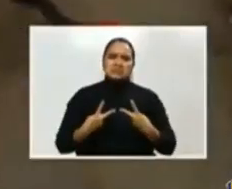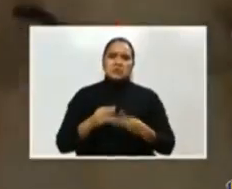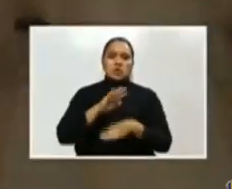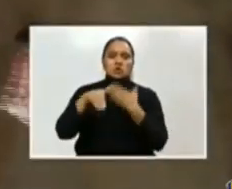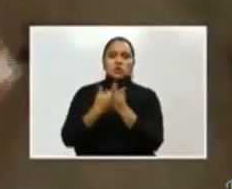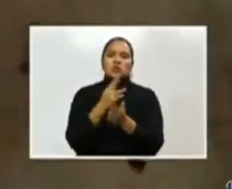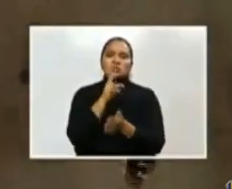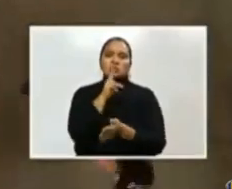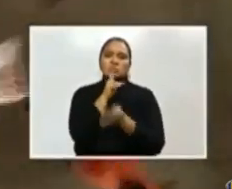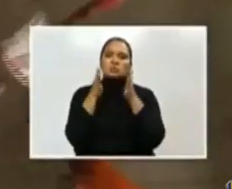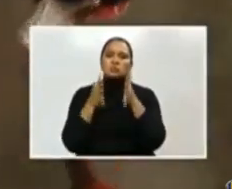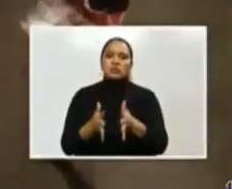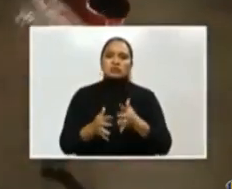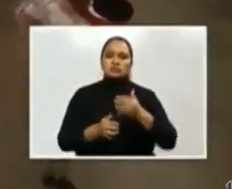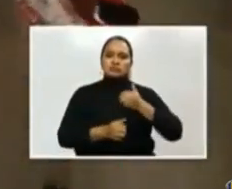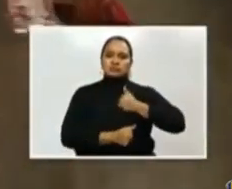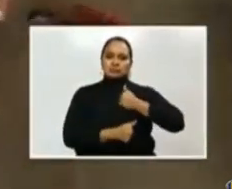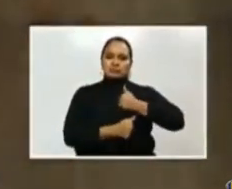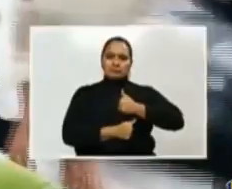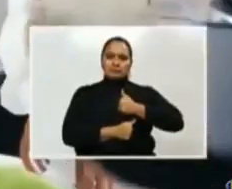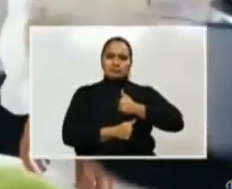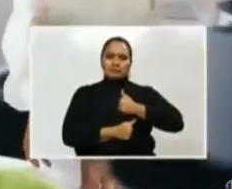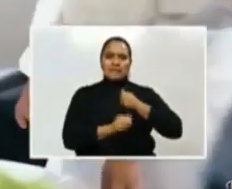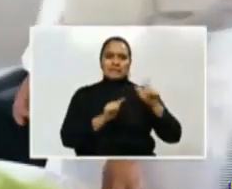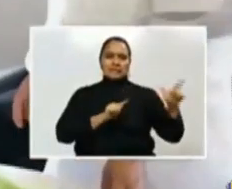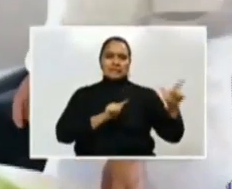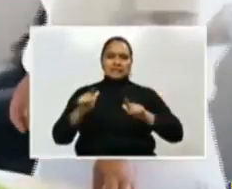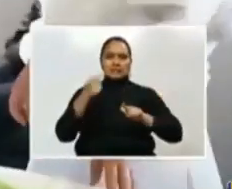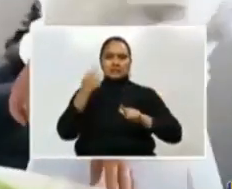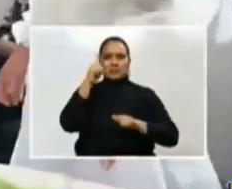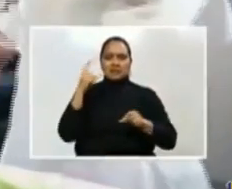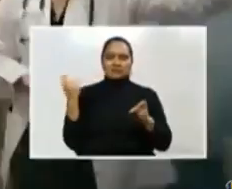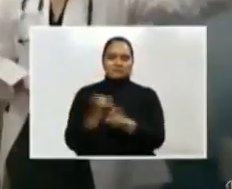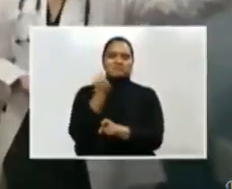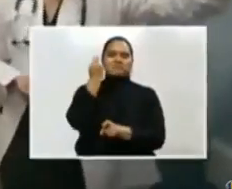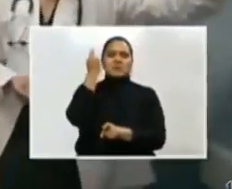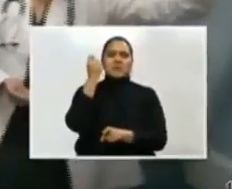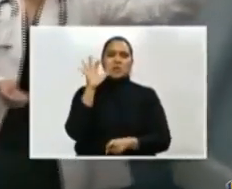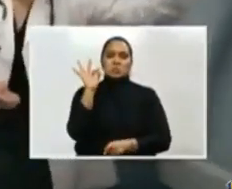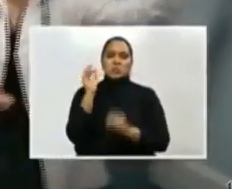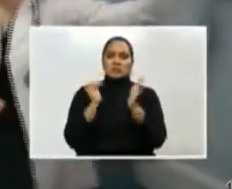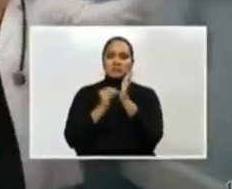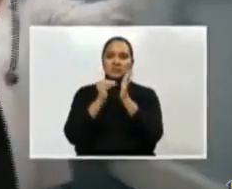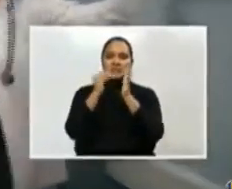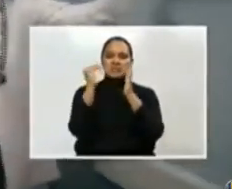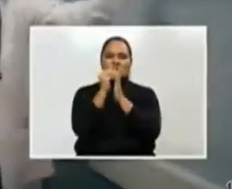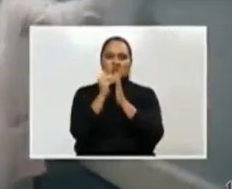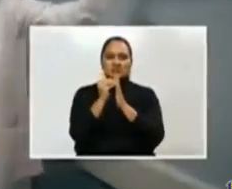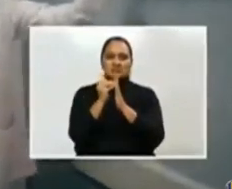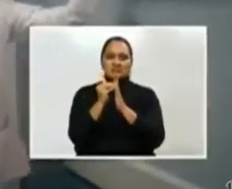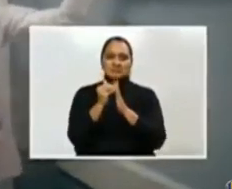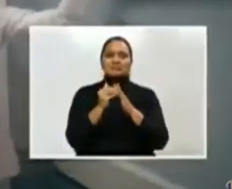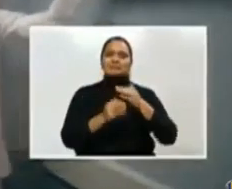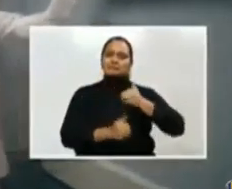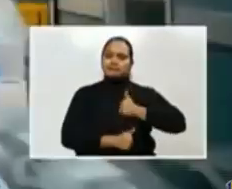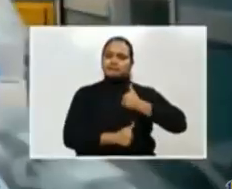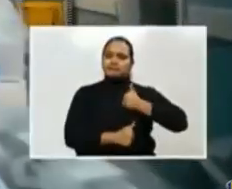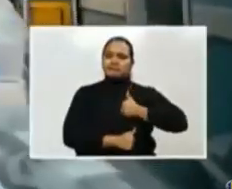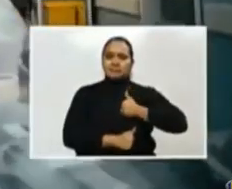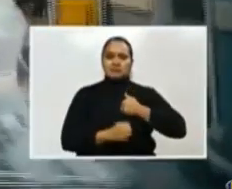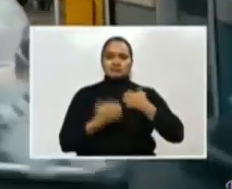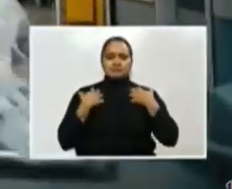soldado listo para ganar esta guerra. Somos más de nueve millones de soldados que armados de